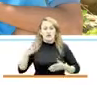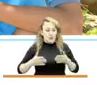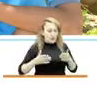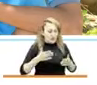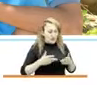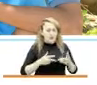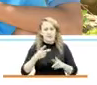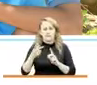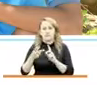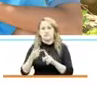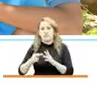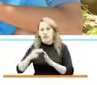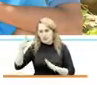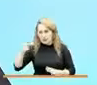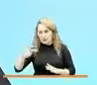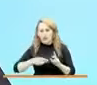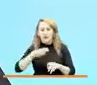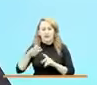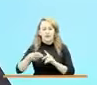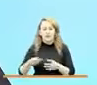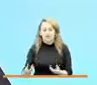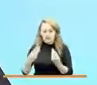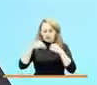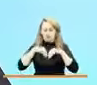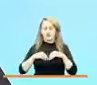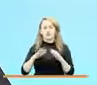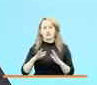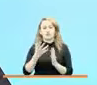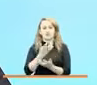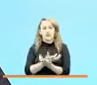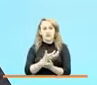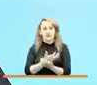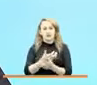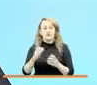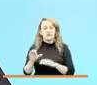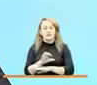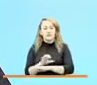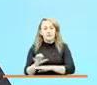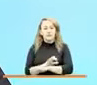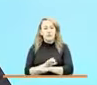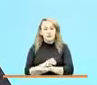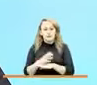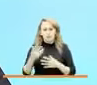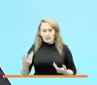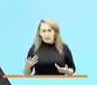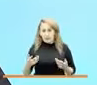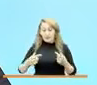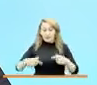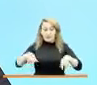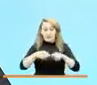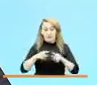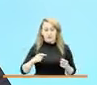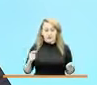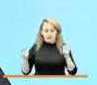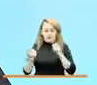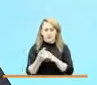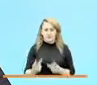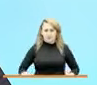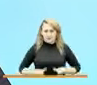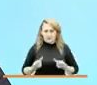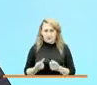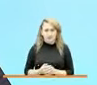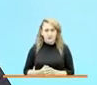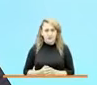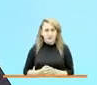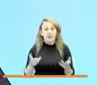la tecnología, la apropiación de la ciencia, la informática como ejes transformadores de sus vidas. Hemos llevado la